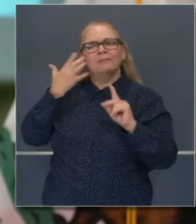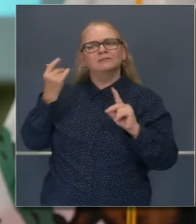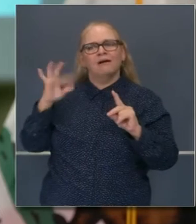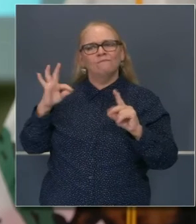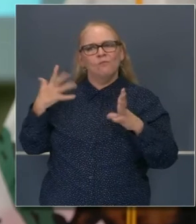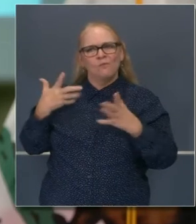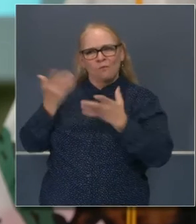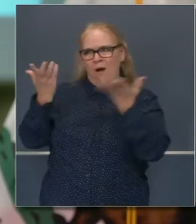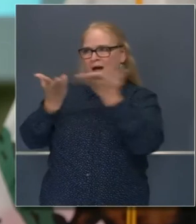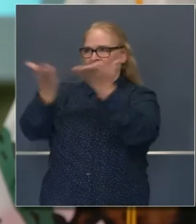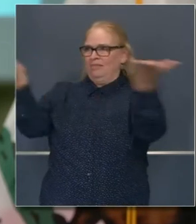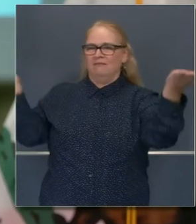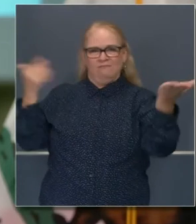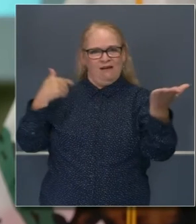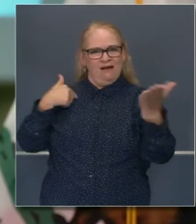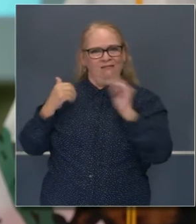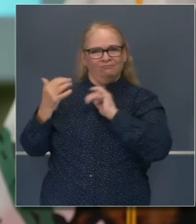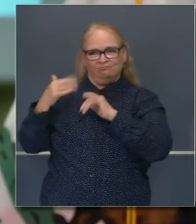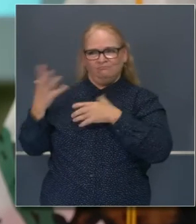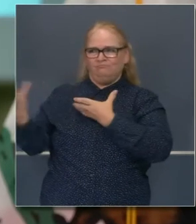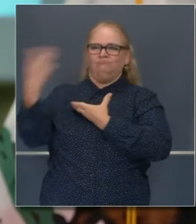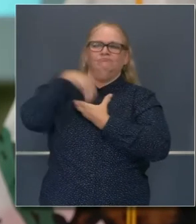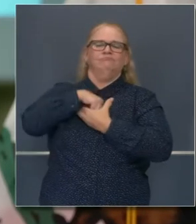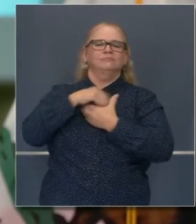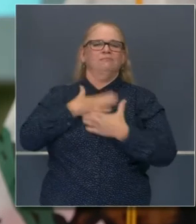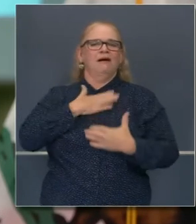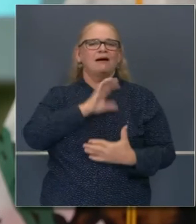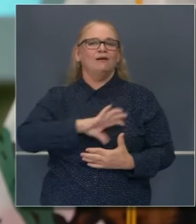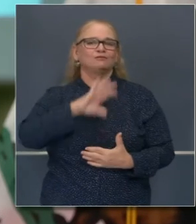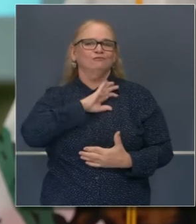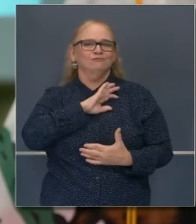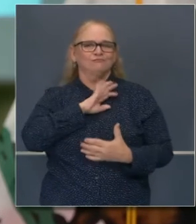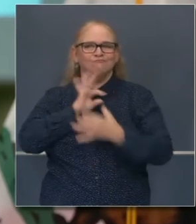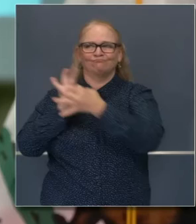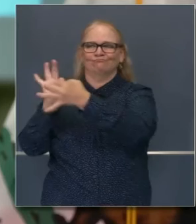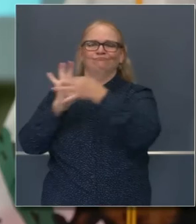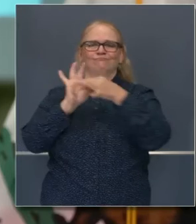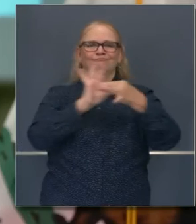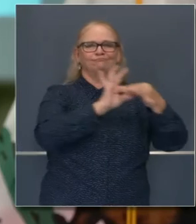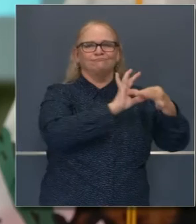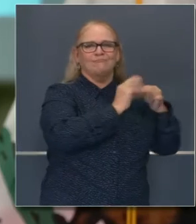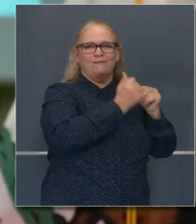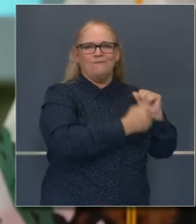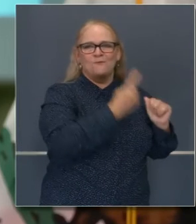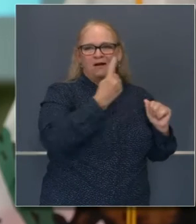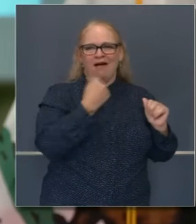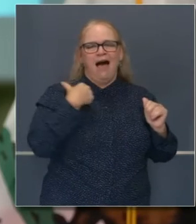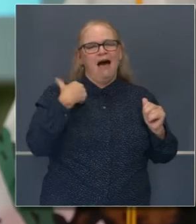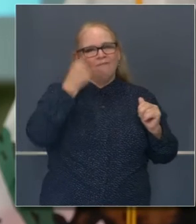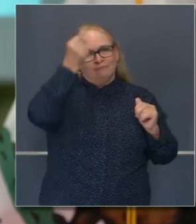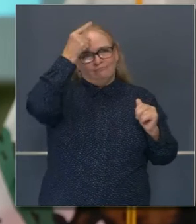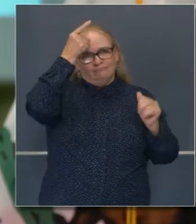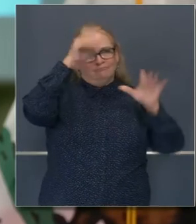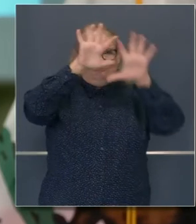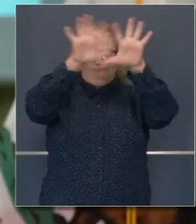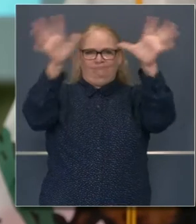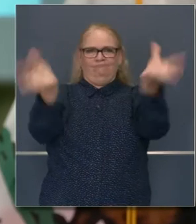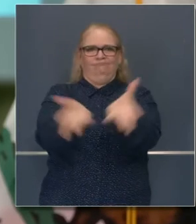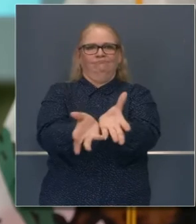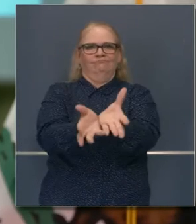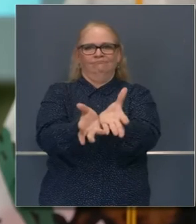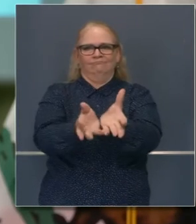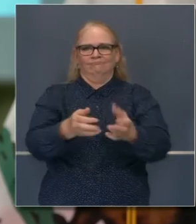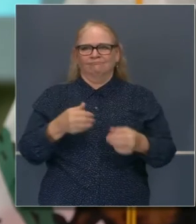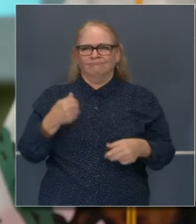forcejeo, por la lucha. Está muy arraigado en mi carácter. Me ha dado sensibilidades acerca del mundo y